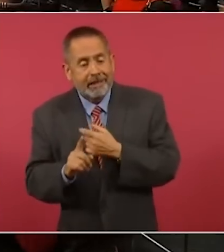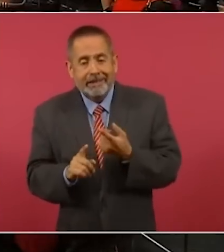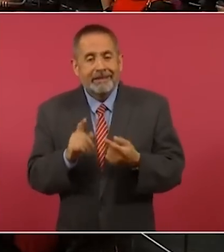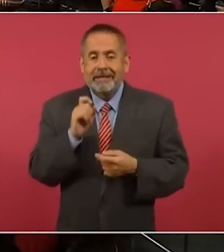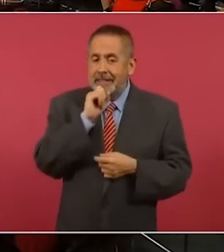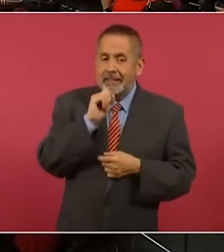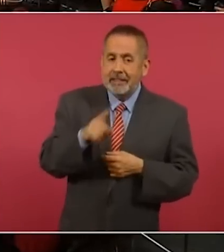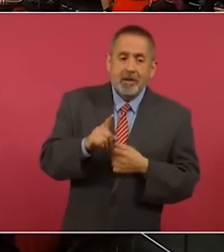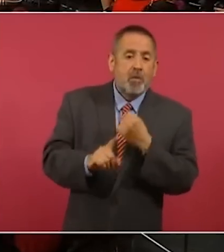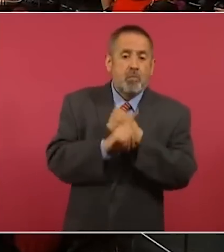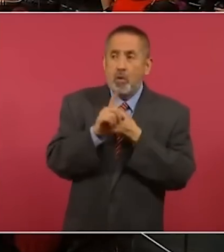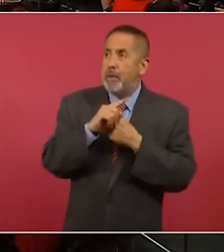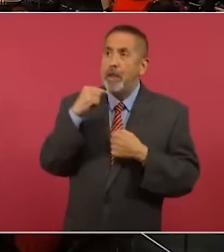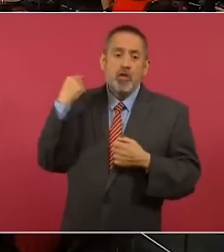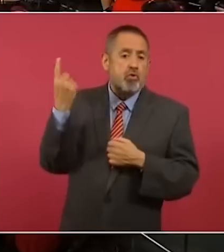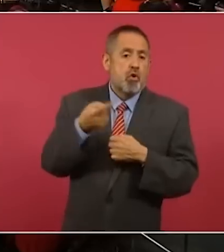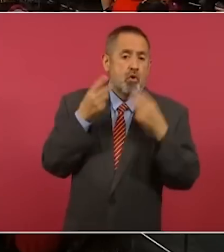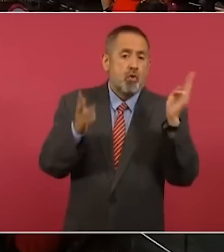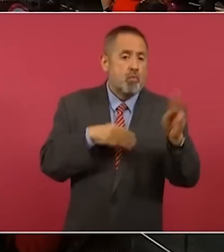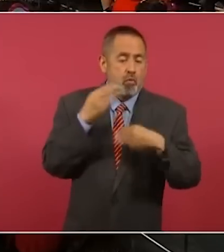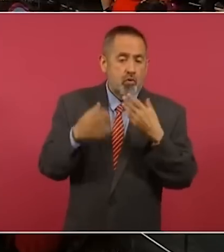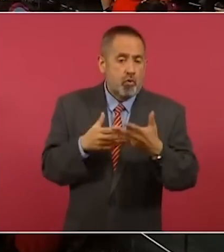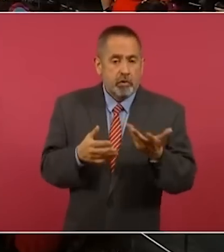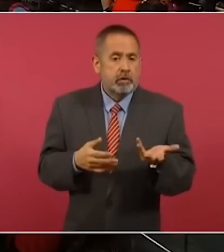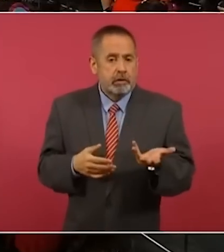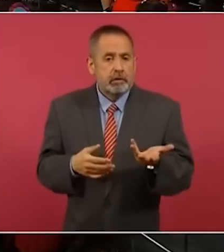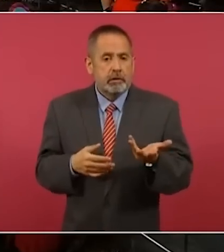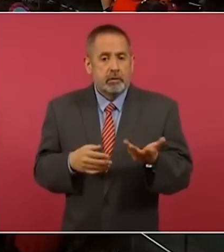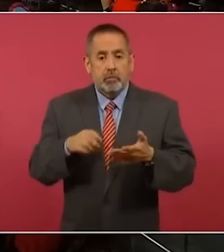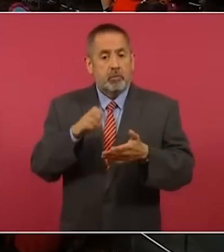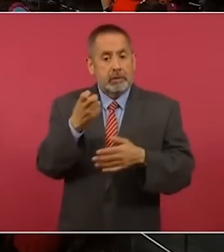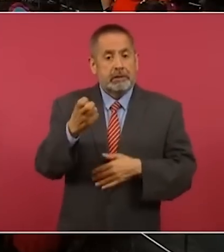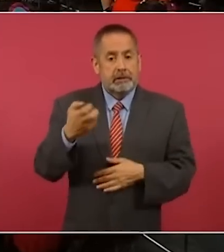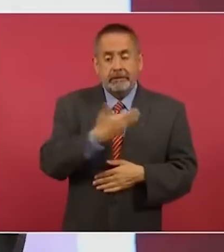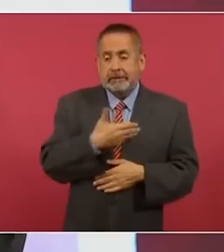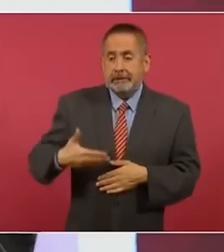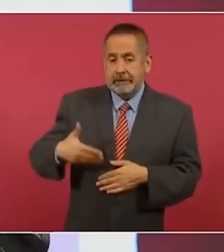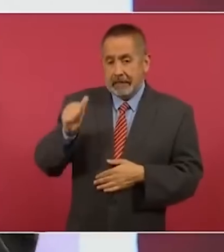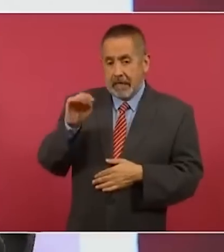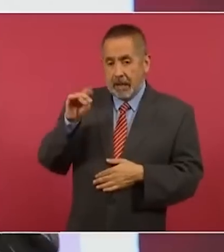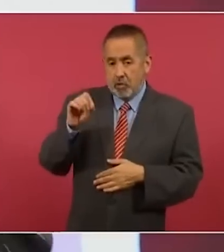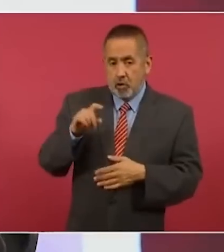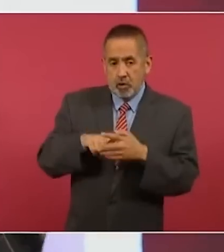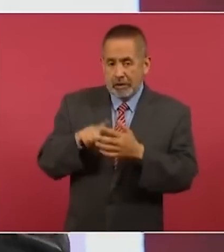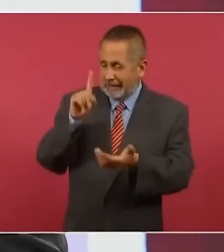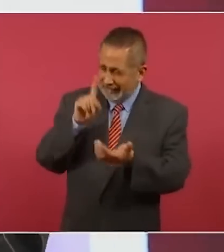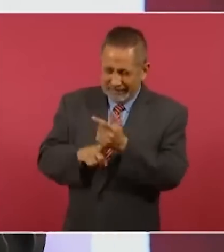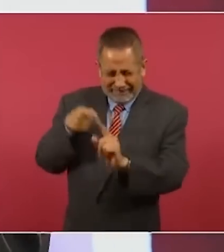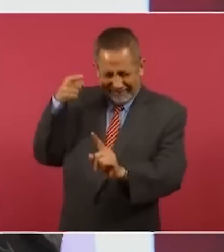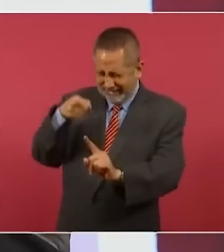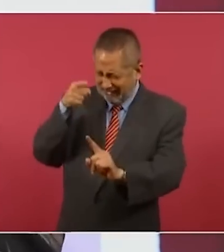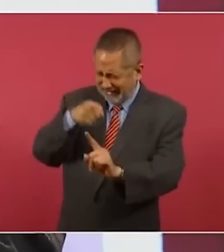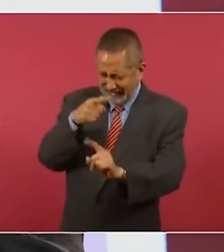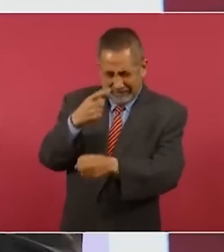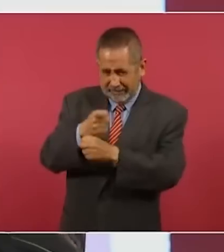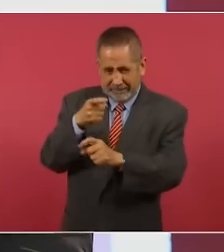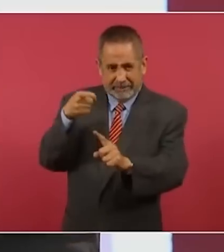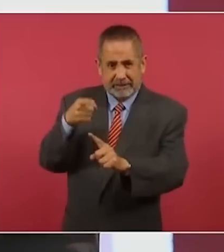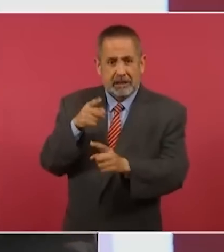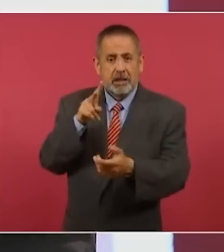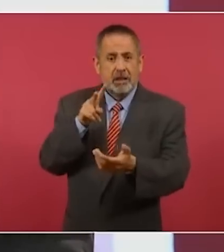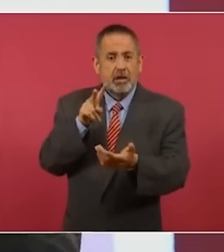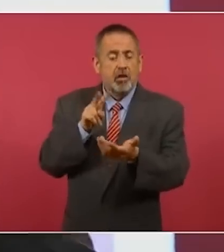que nos puede afectar a todos. Por eso, para el presidente López Obrador, combatir el fentanilo ha sido una prioridad desde 2019